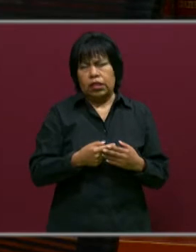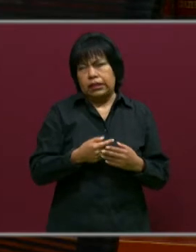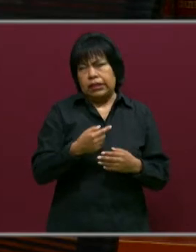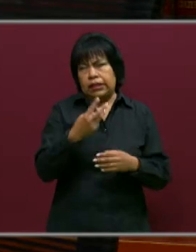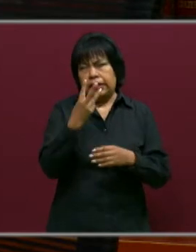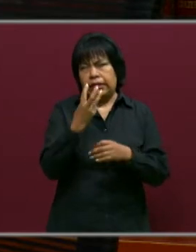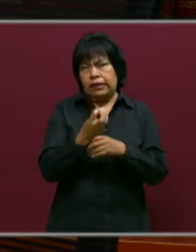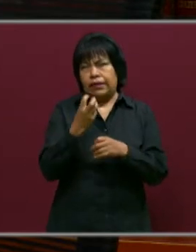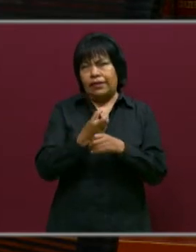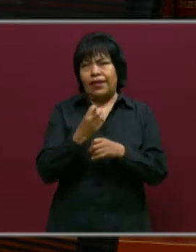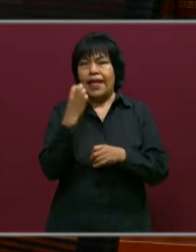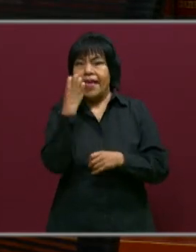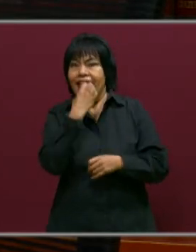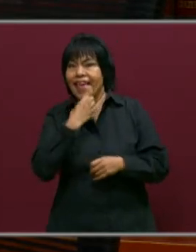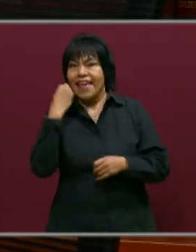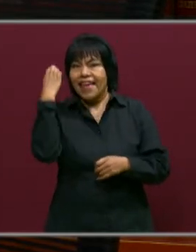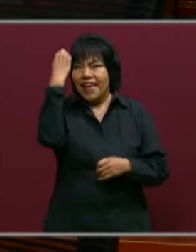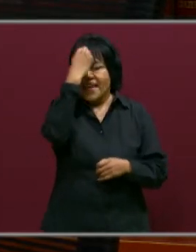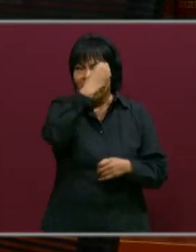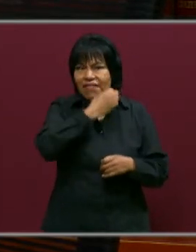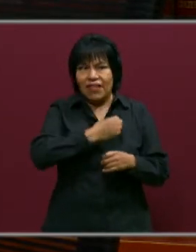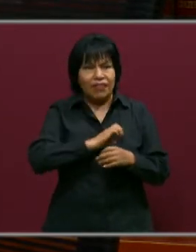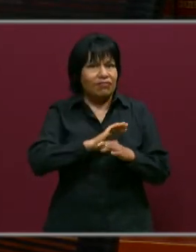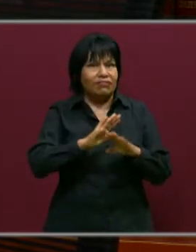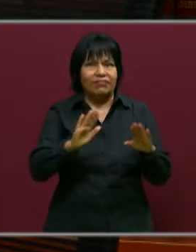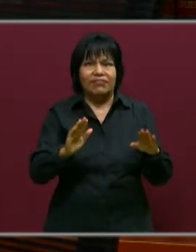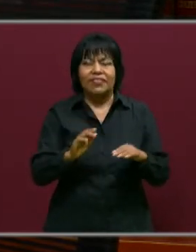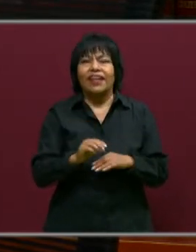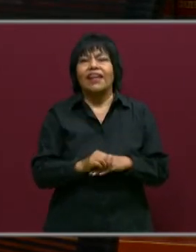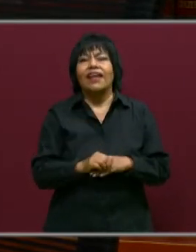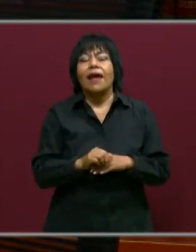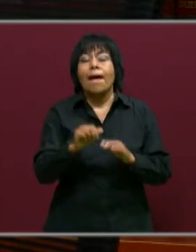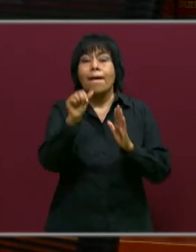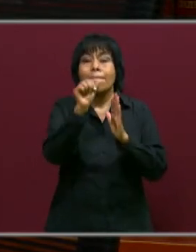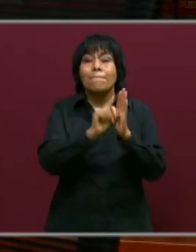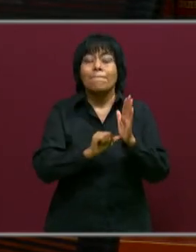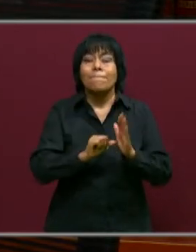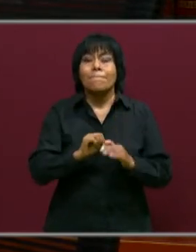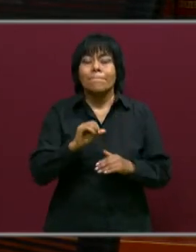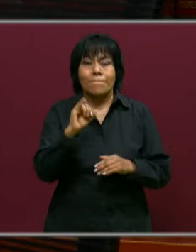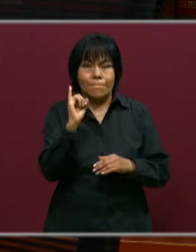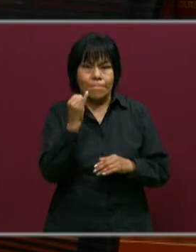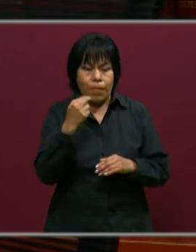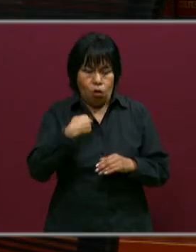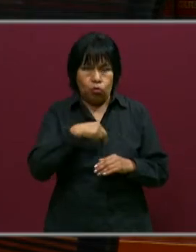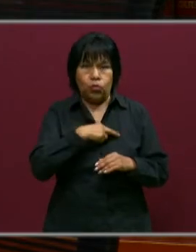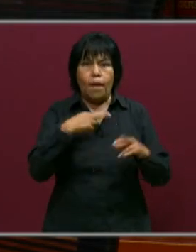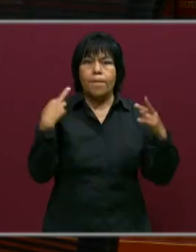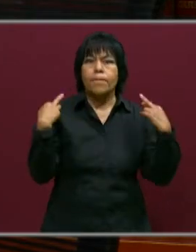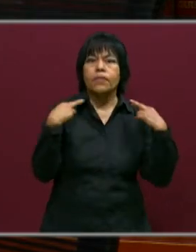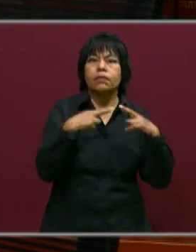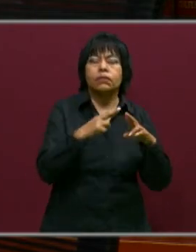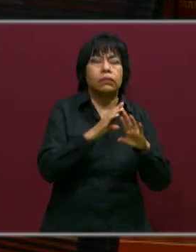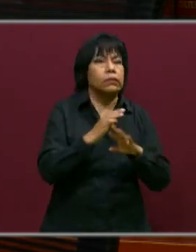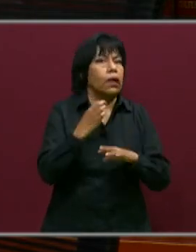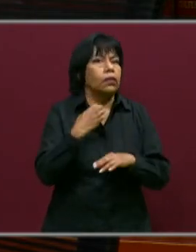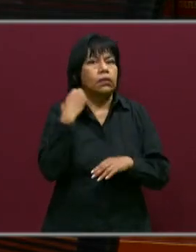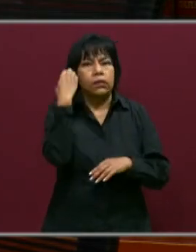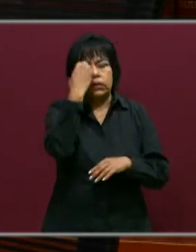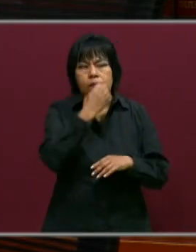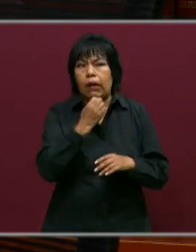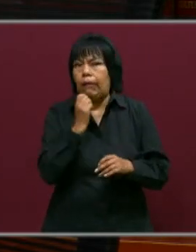momento de evaluación que ya está próximo, que es en el mes de junio, en donde nosotros como docentes vamos a